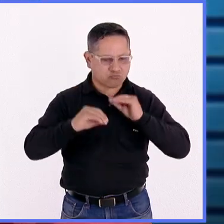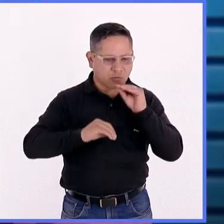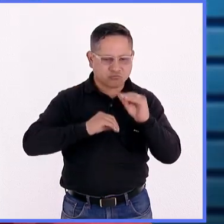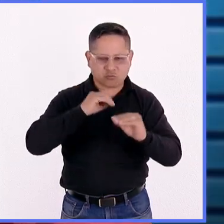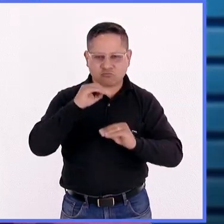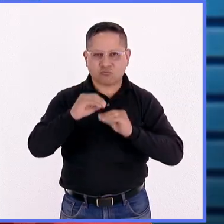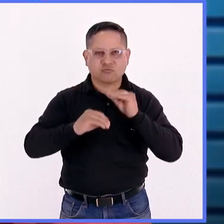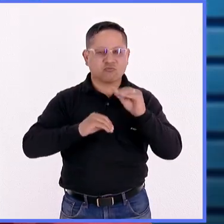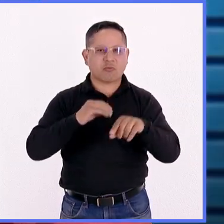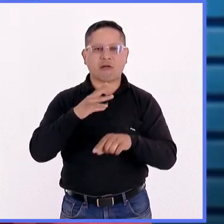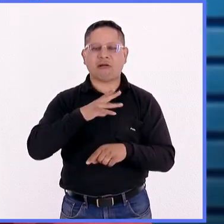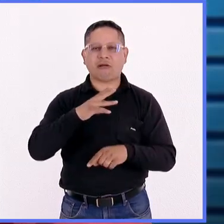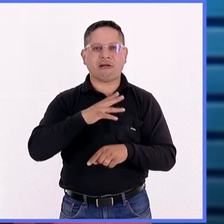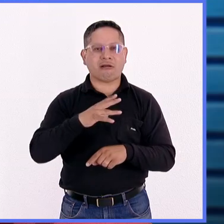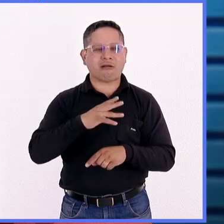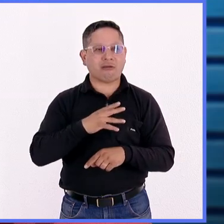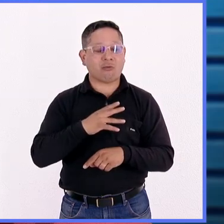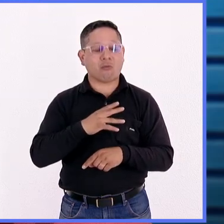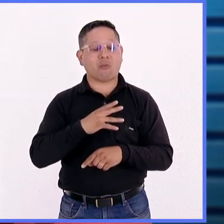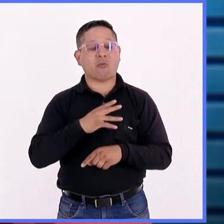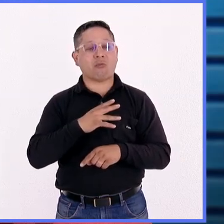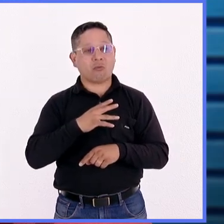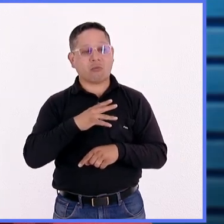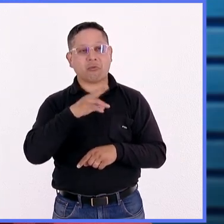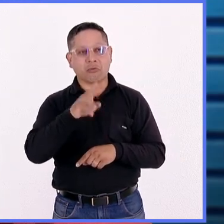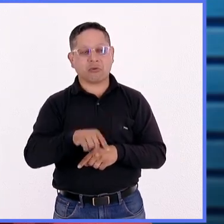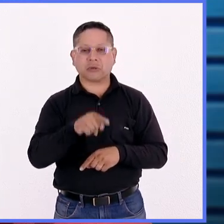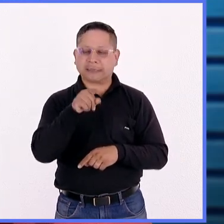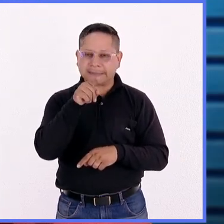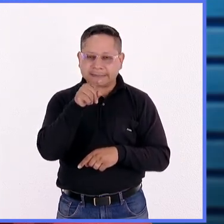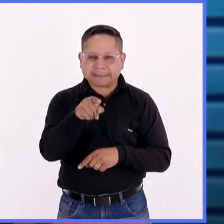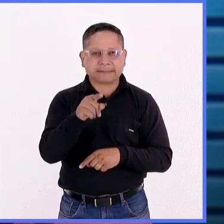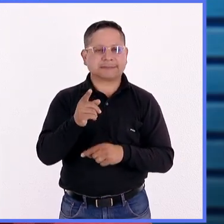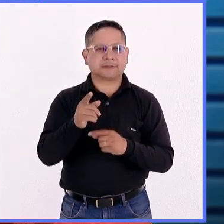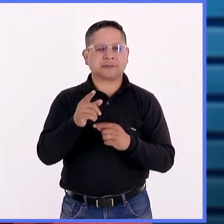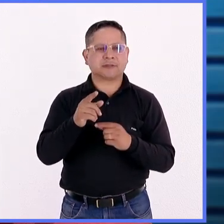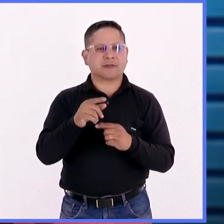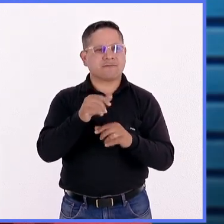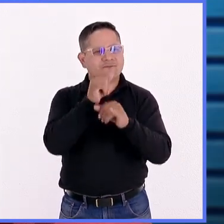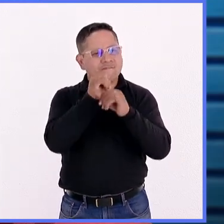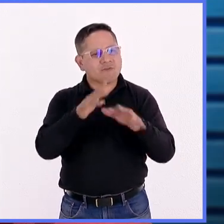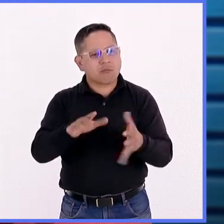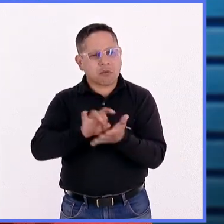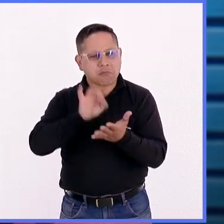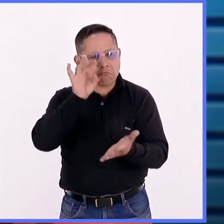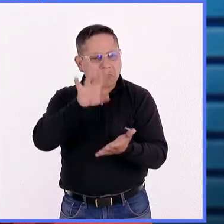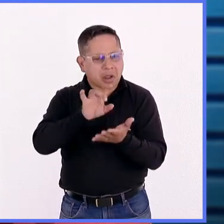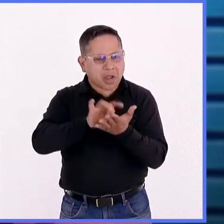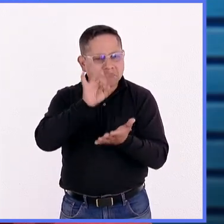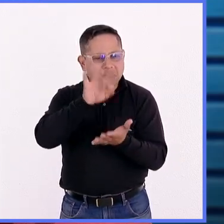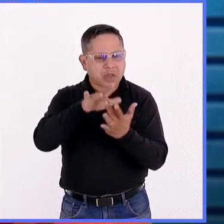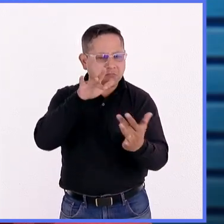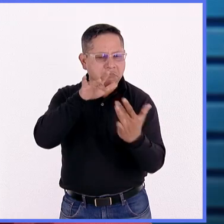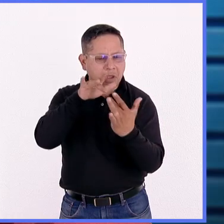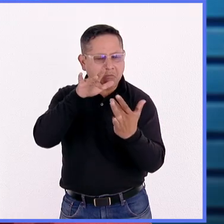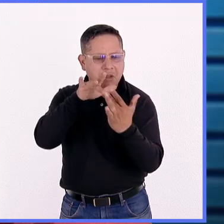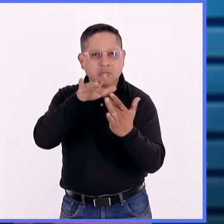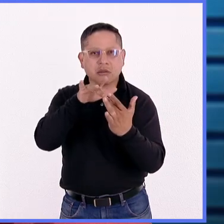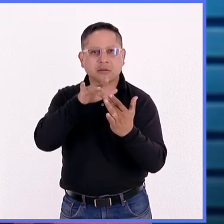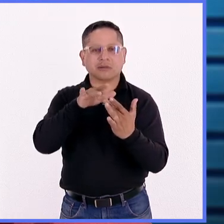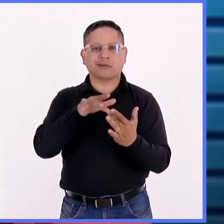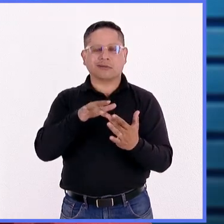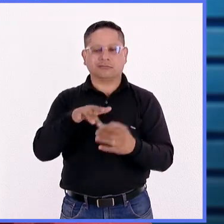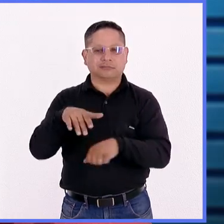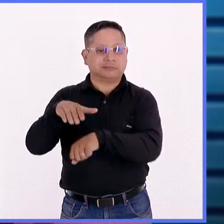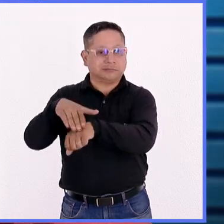es importantísimo. Todo está basado, tiene el principio básico, me parece, que es el de enviar información. En esta convocatoria, donde hay un